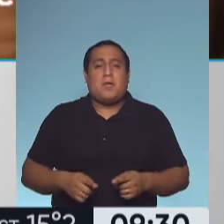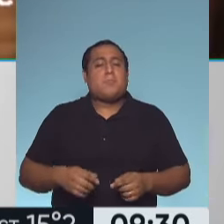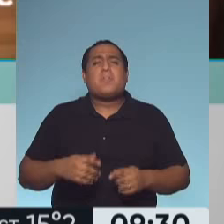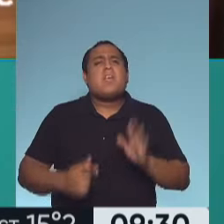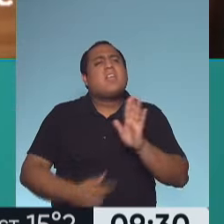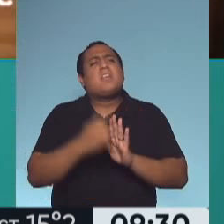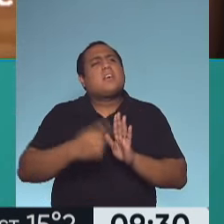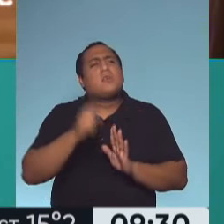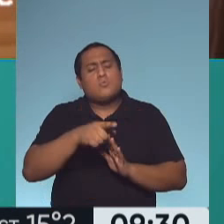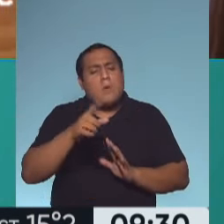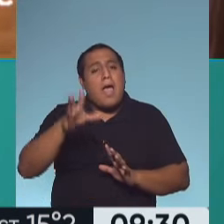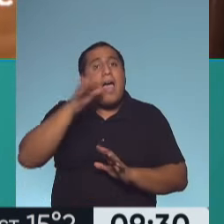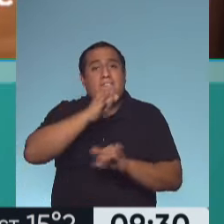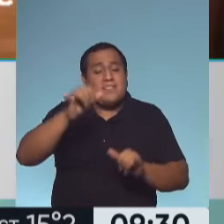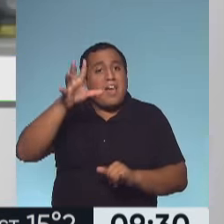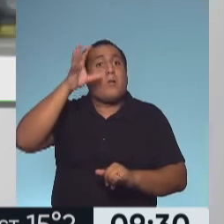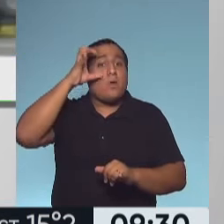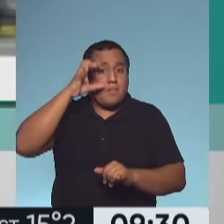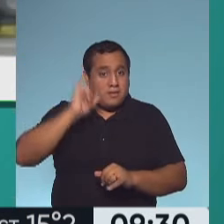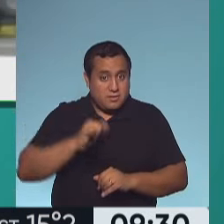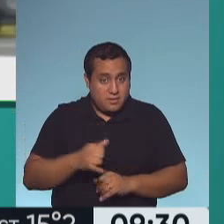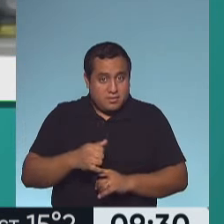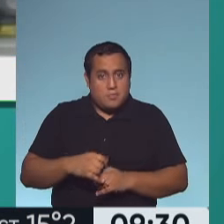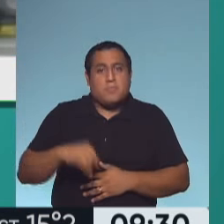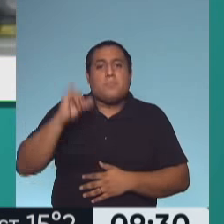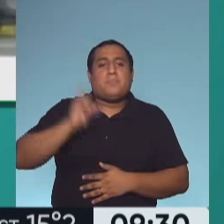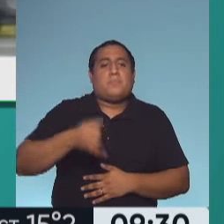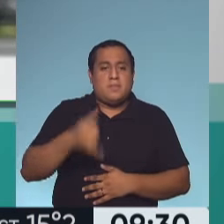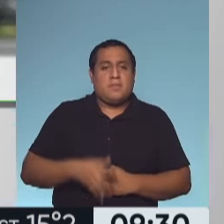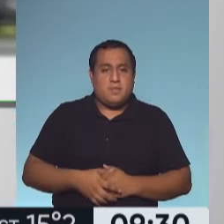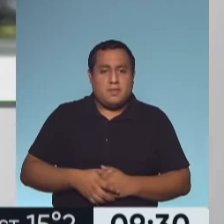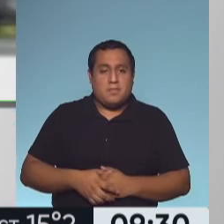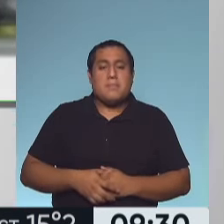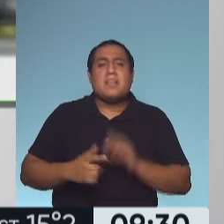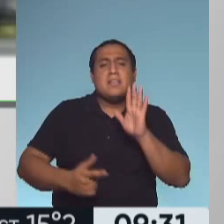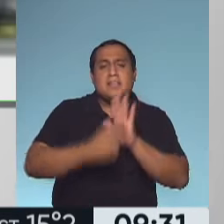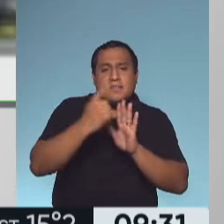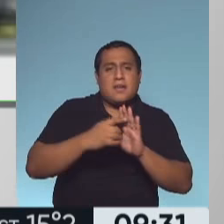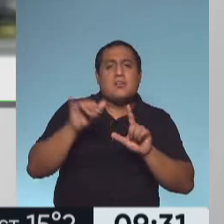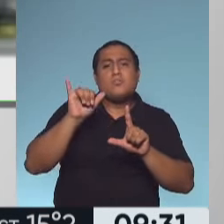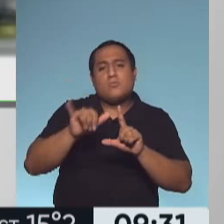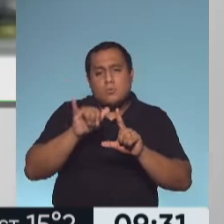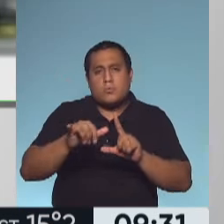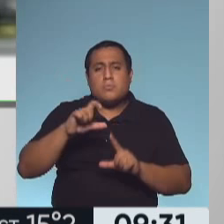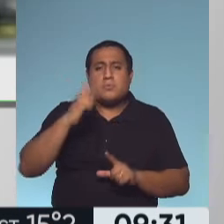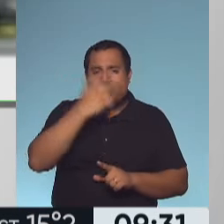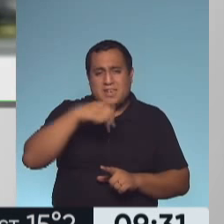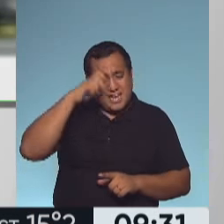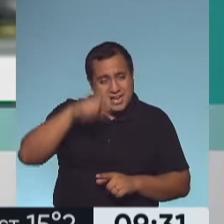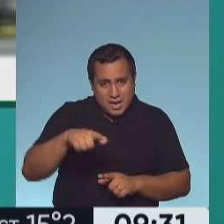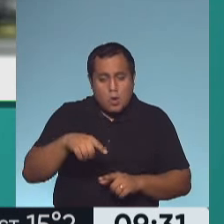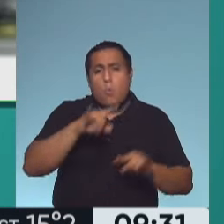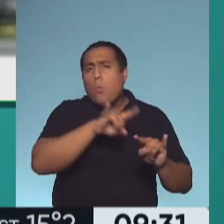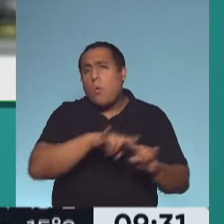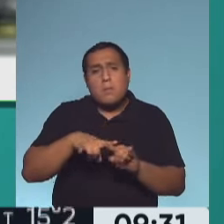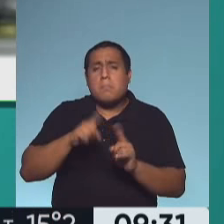tus redes sociales las recordamos. ¿Te parece? Cómo no, Nati. Instagram, YouTube, Channel, Justo Aon, página web, todo